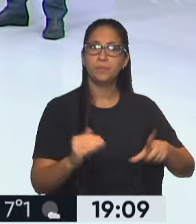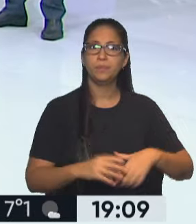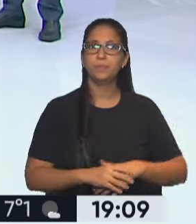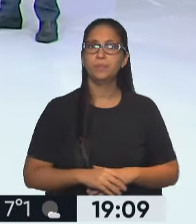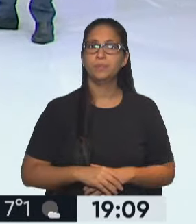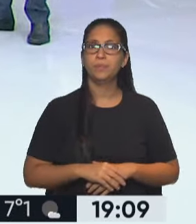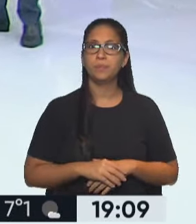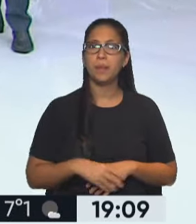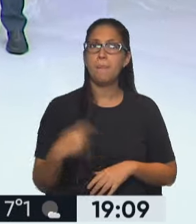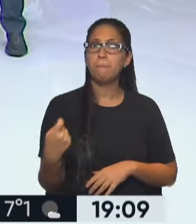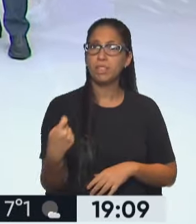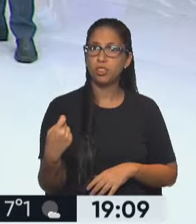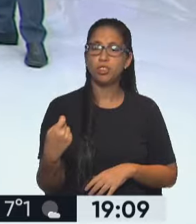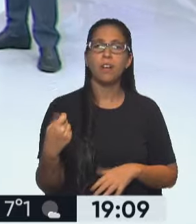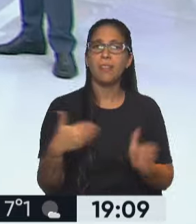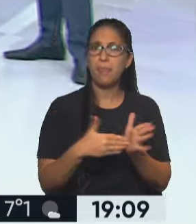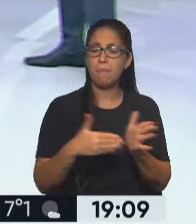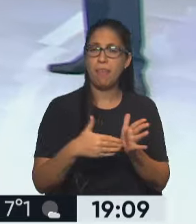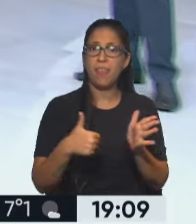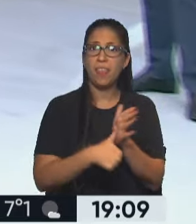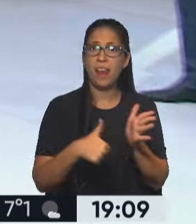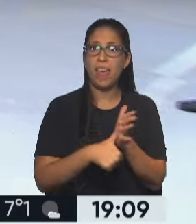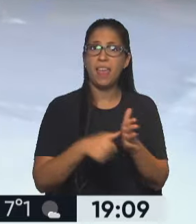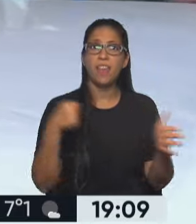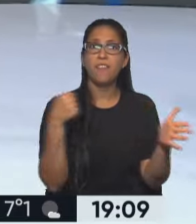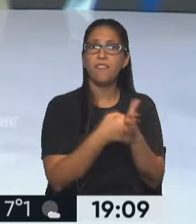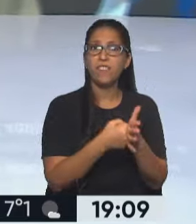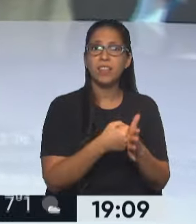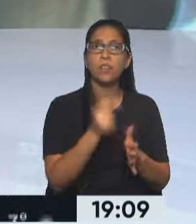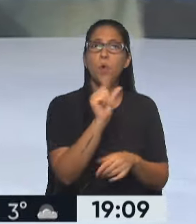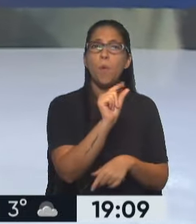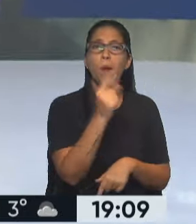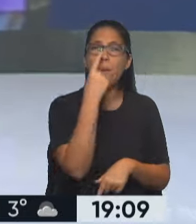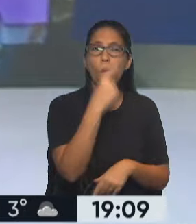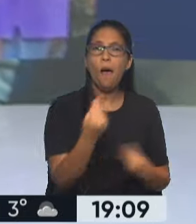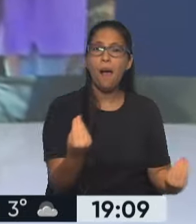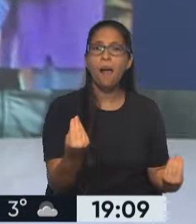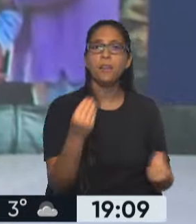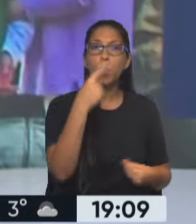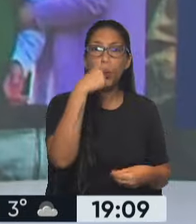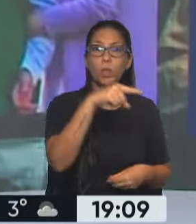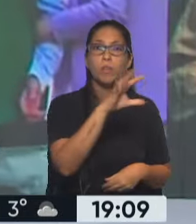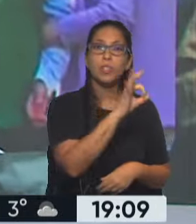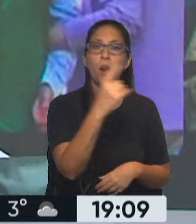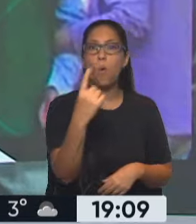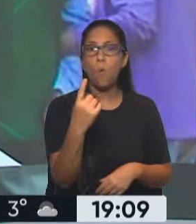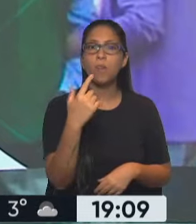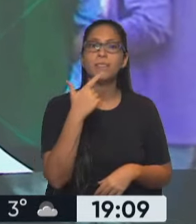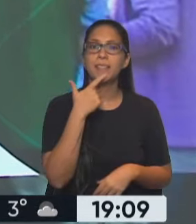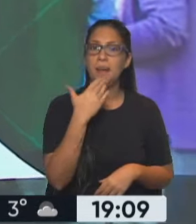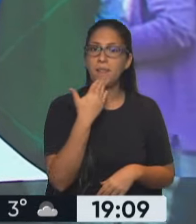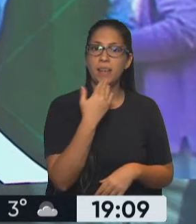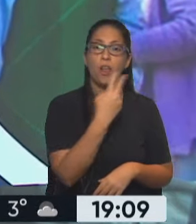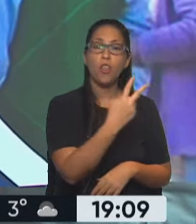diferentes terminaciones de DNI, 0.1.17 de abril, 2.3.18 de abril, documentos terminados en 4.5.